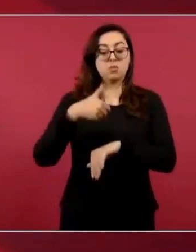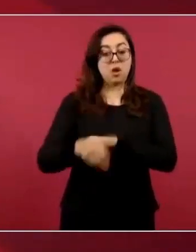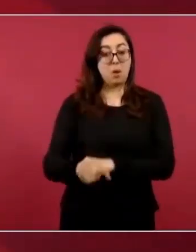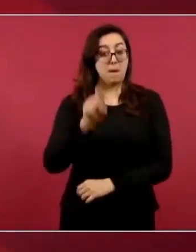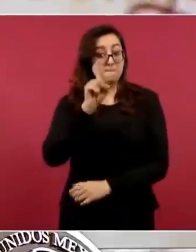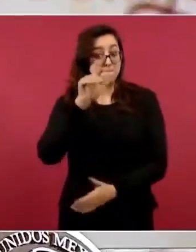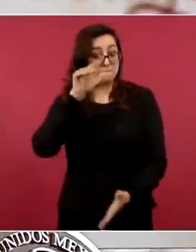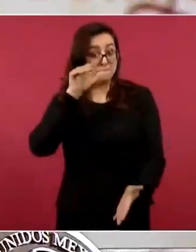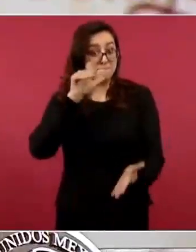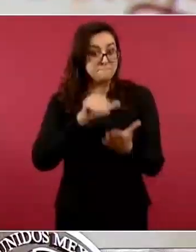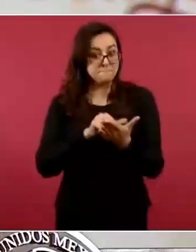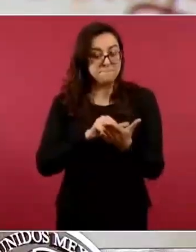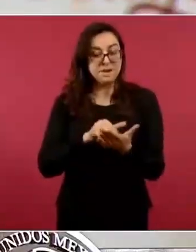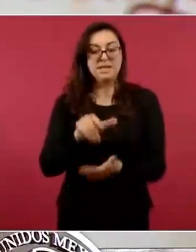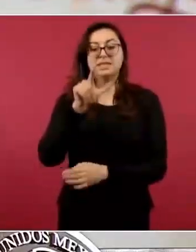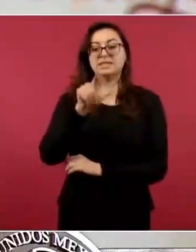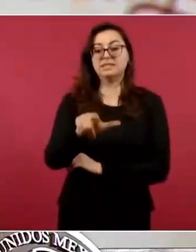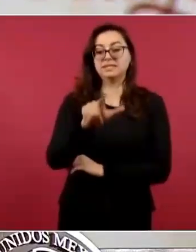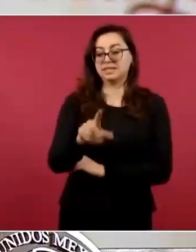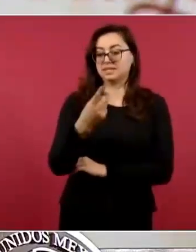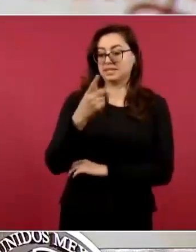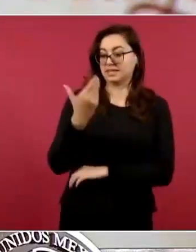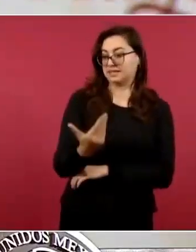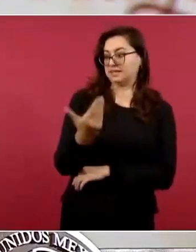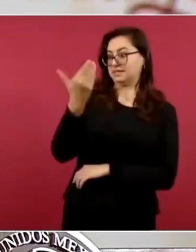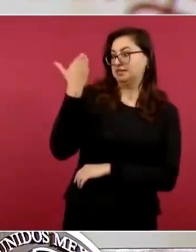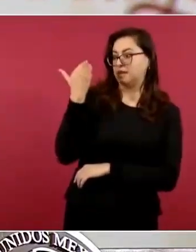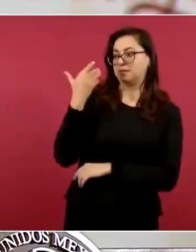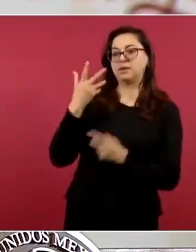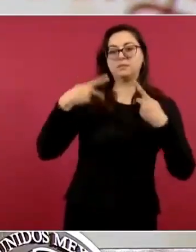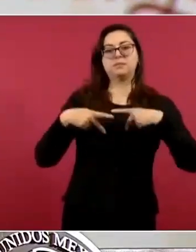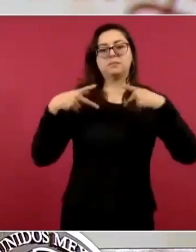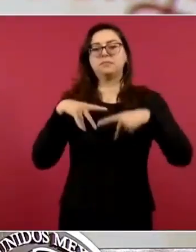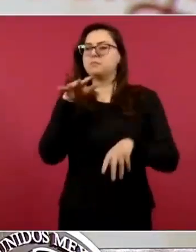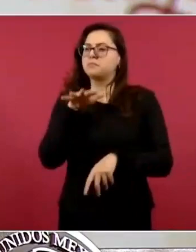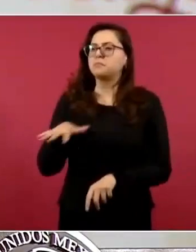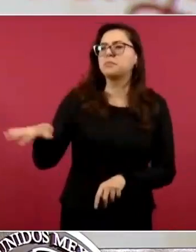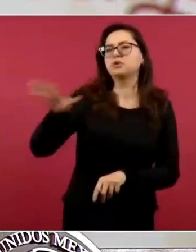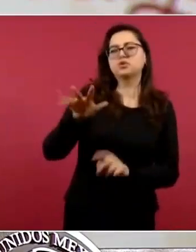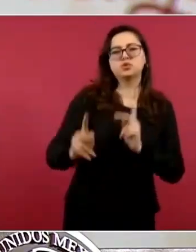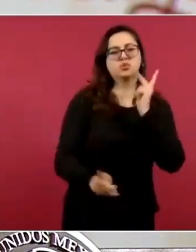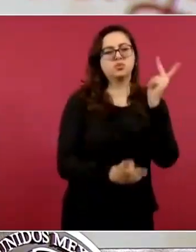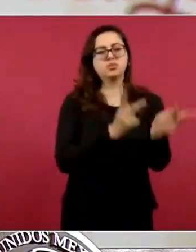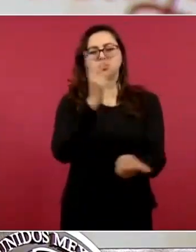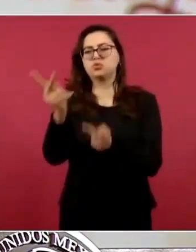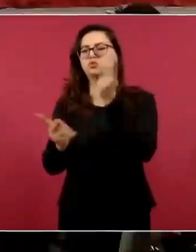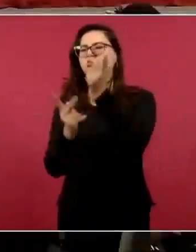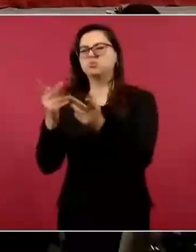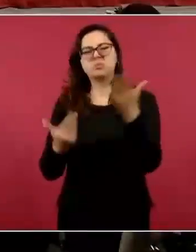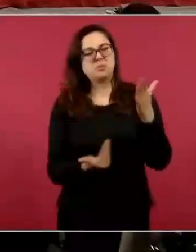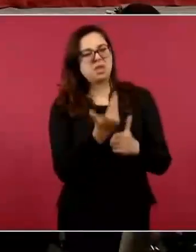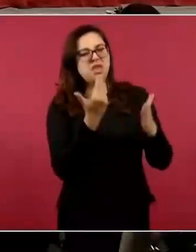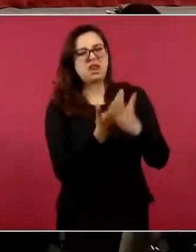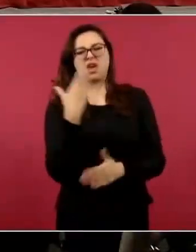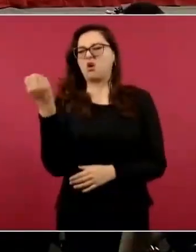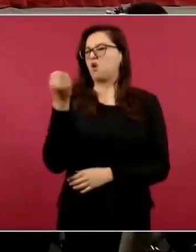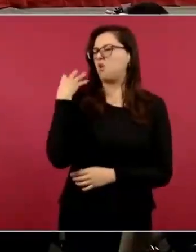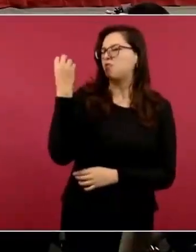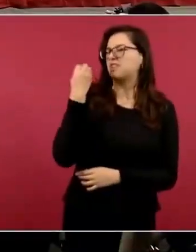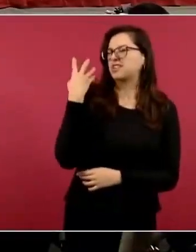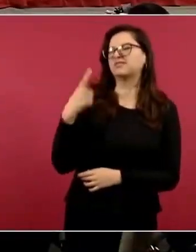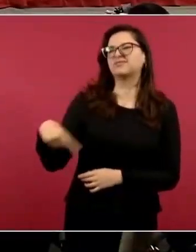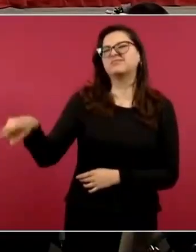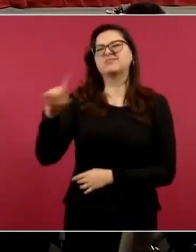una encuesta el 17 de diciembre pasado sobre la opinión de los entrevistados acerca de las conferencias mañaneras